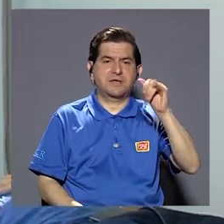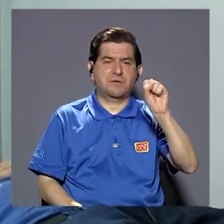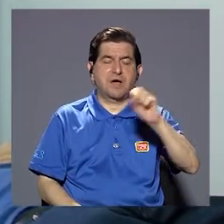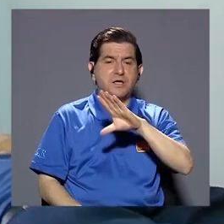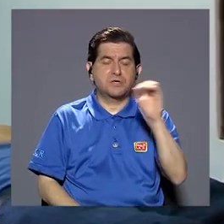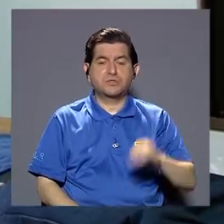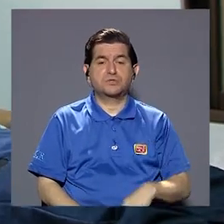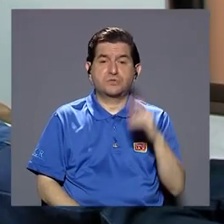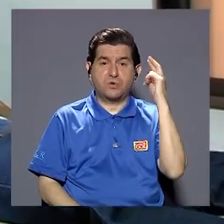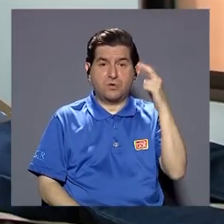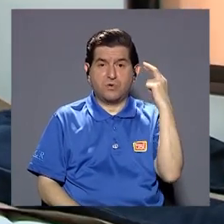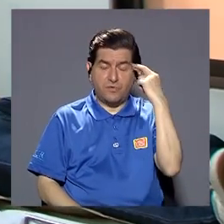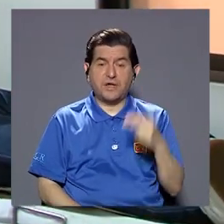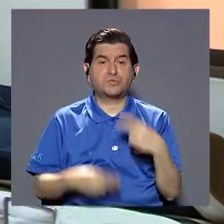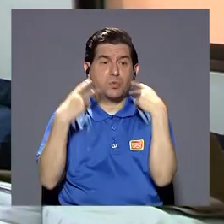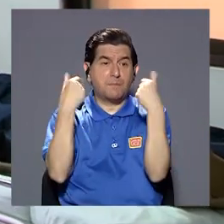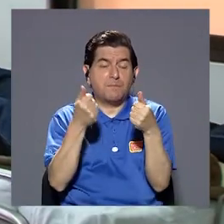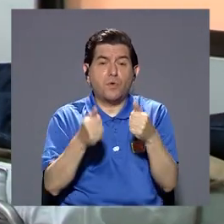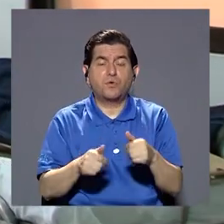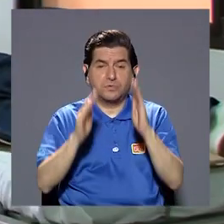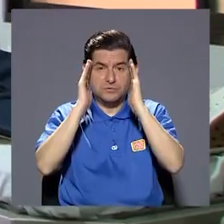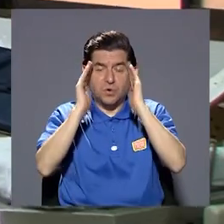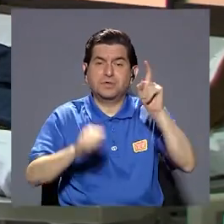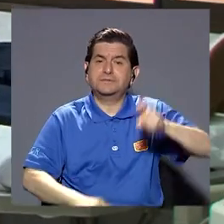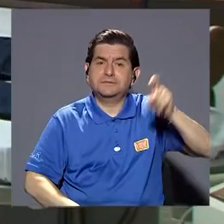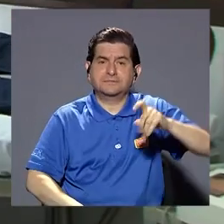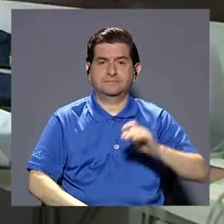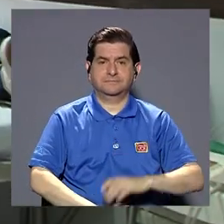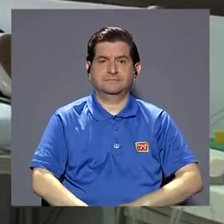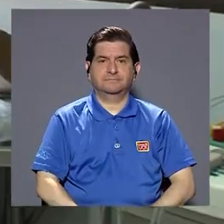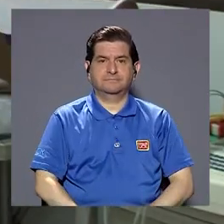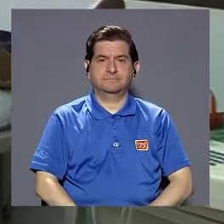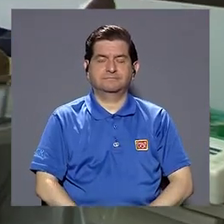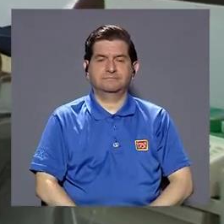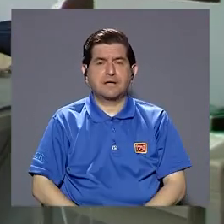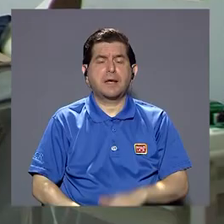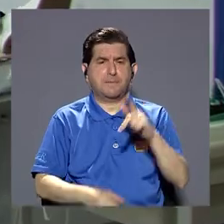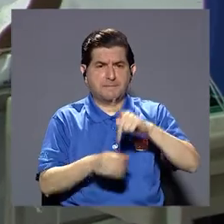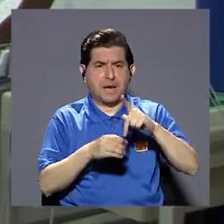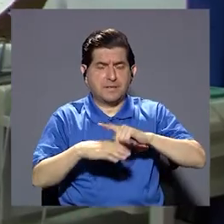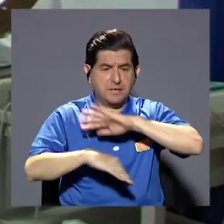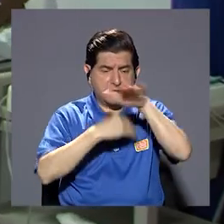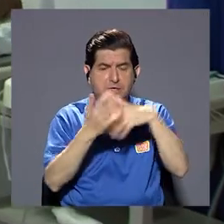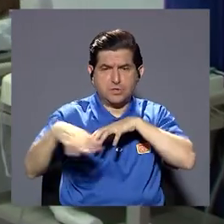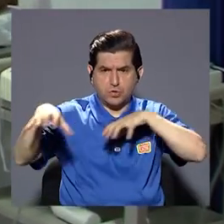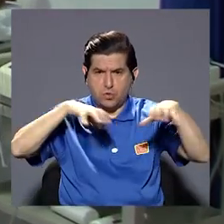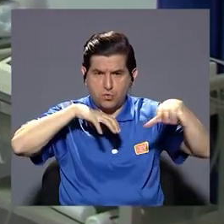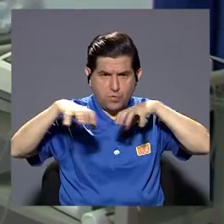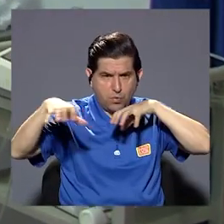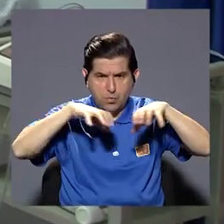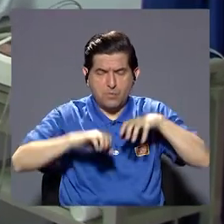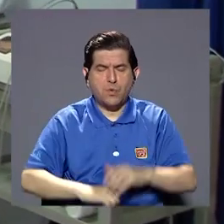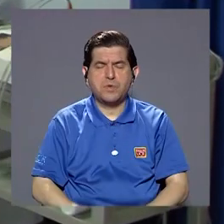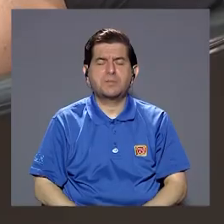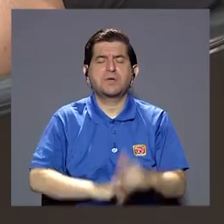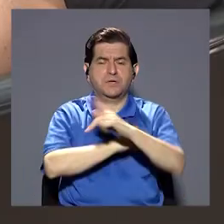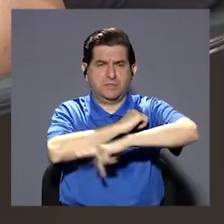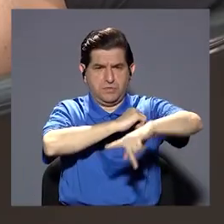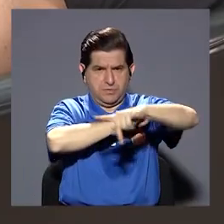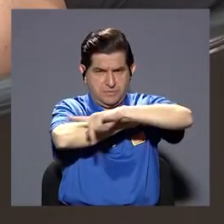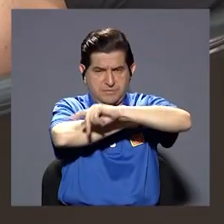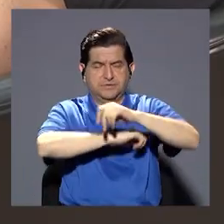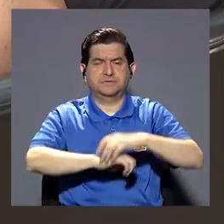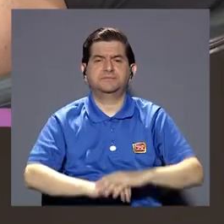urgente por la cual consultar exactamente la cooperativa es gran partícipe de todo el movimiento cooperativo